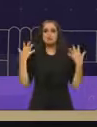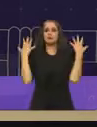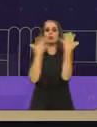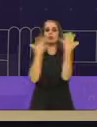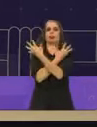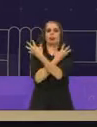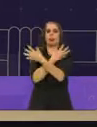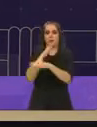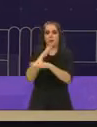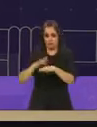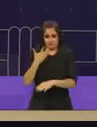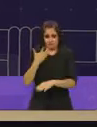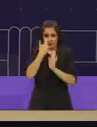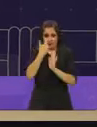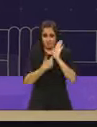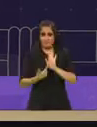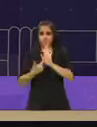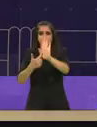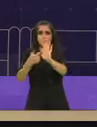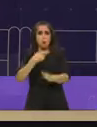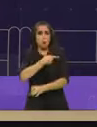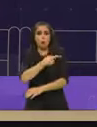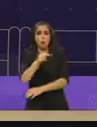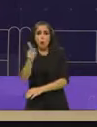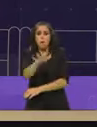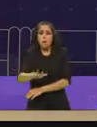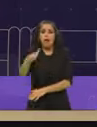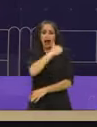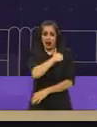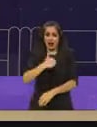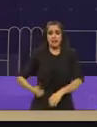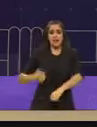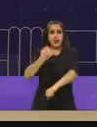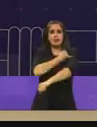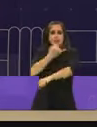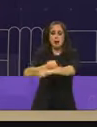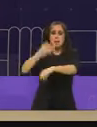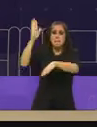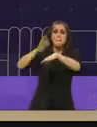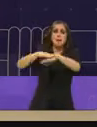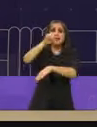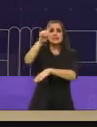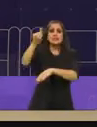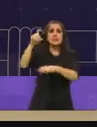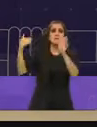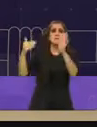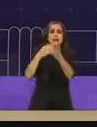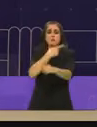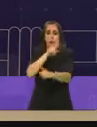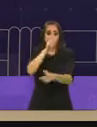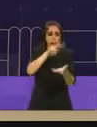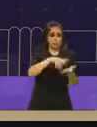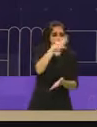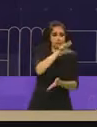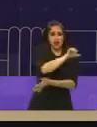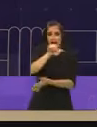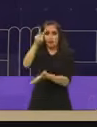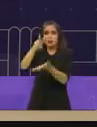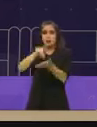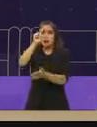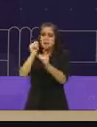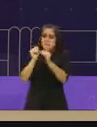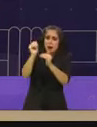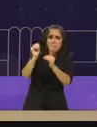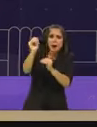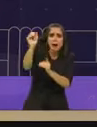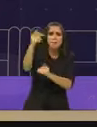resultados inclusive de pobreza en tu alcaldía aumentaron 100 mil pobres del 2010 al 2020 y has